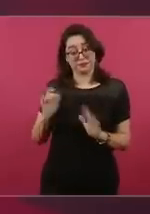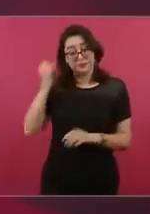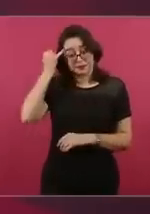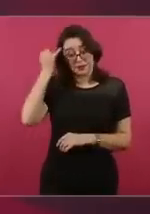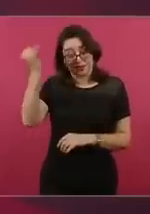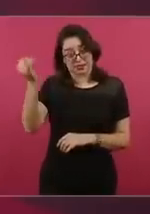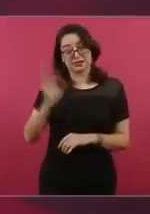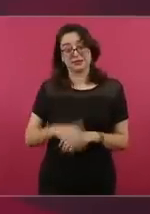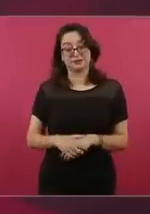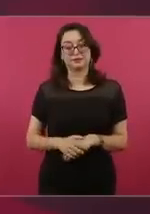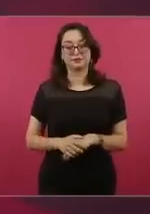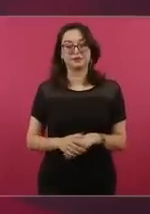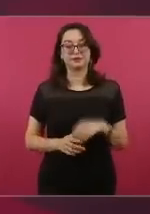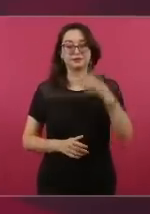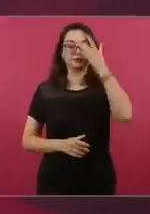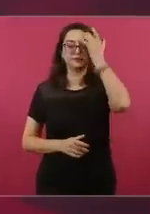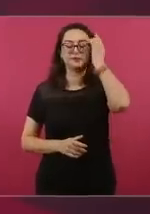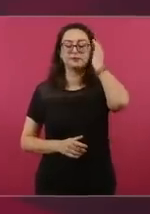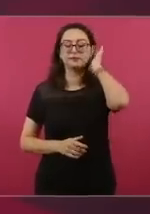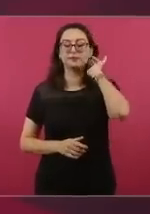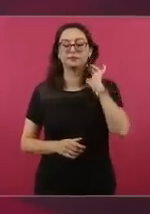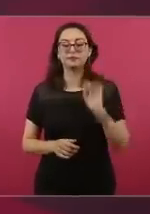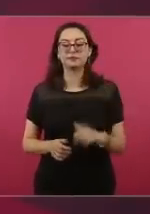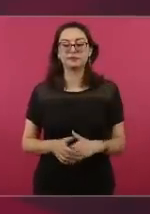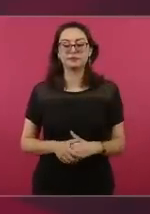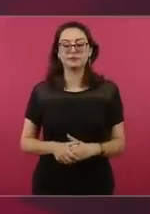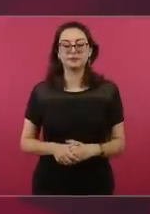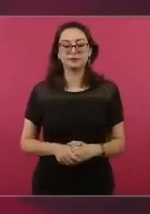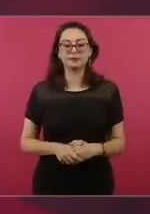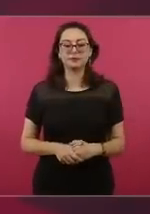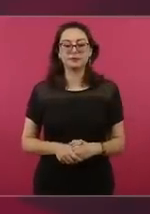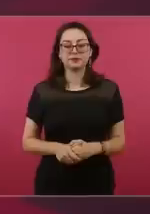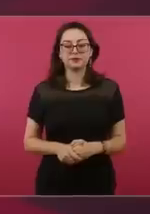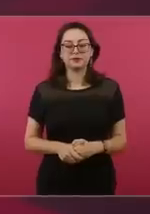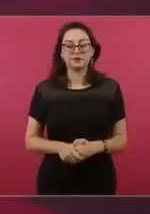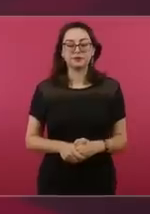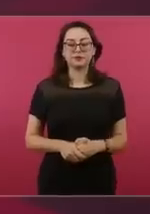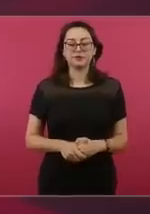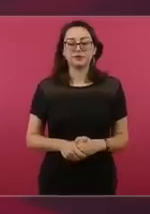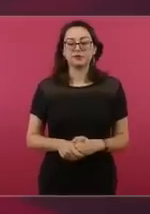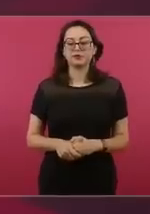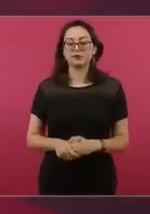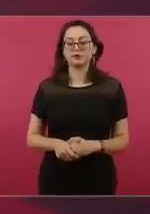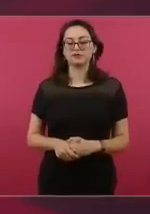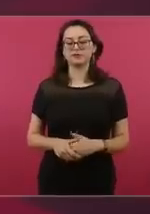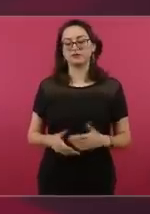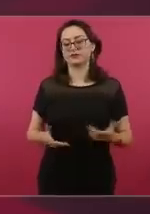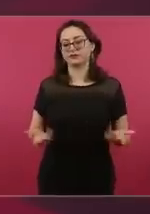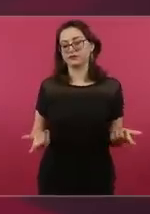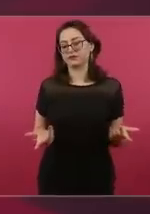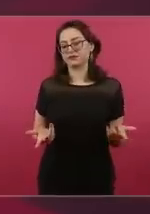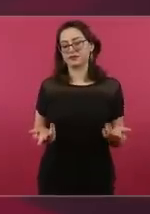ni en el cine,